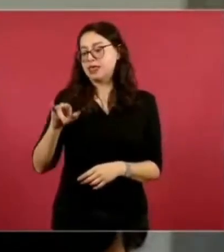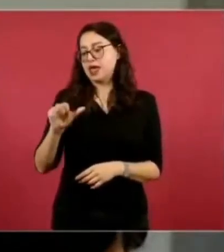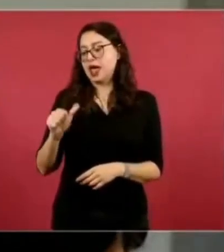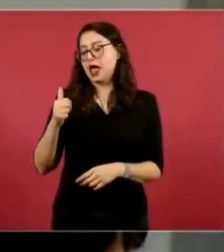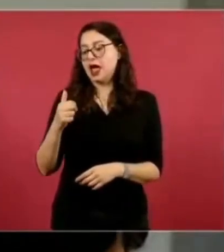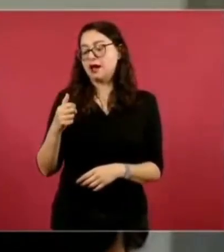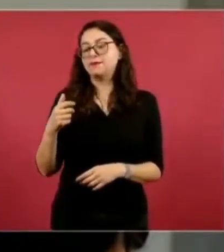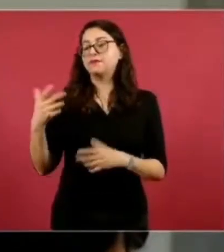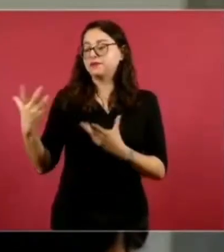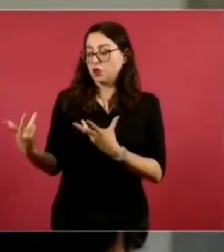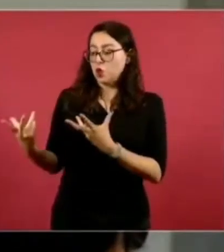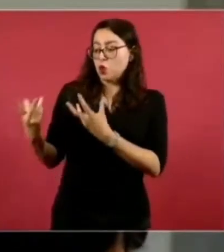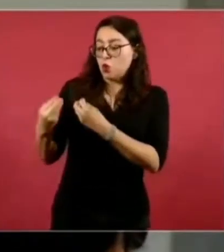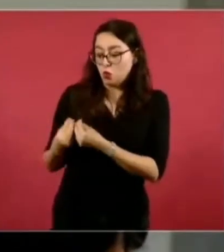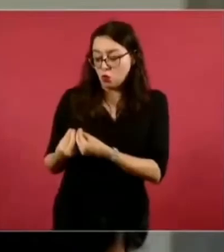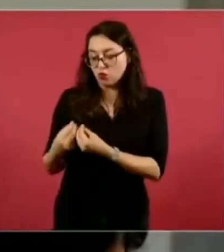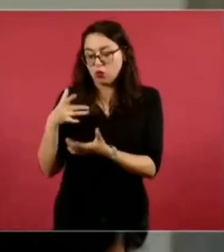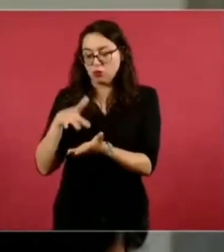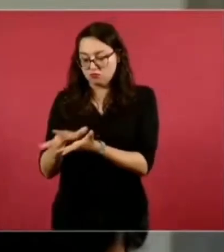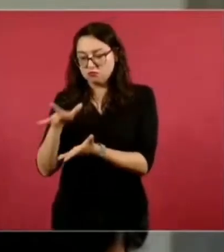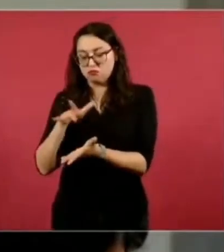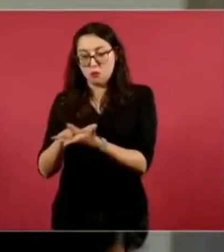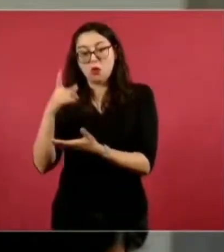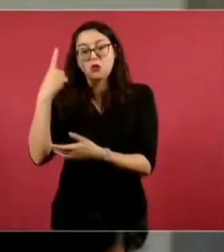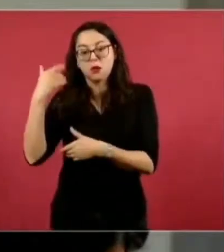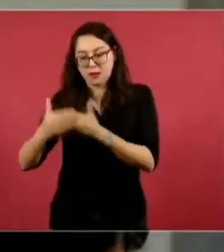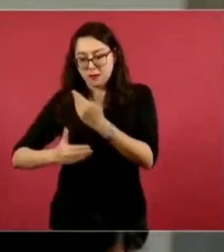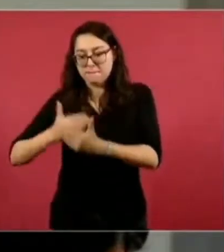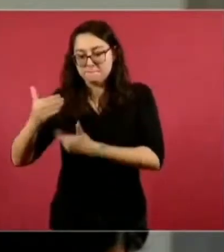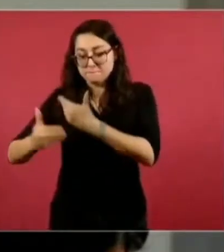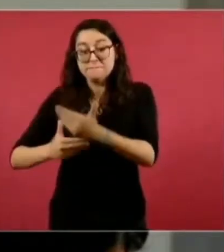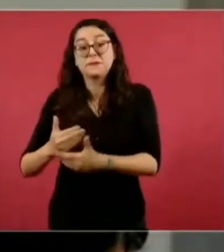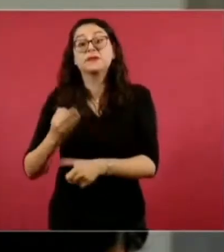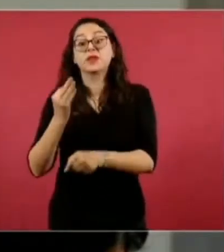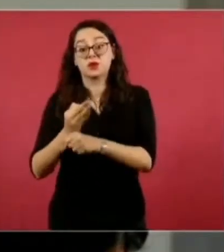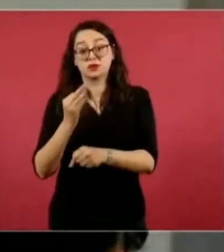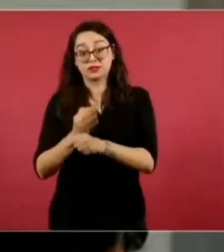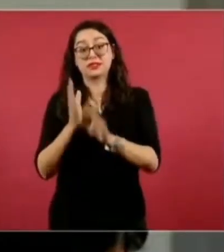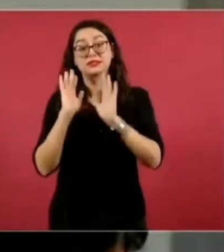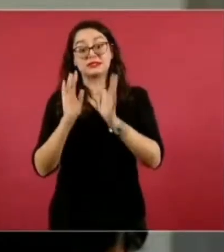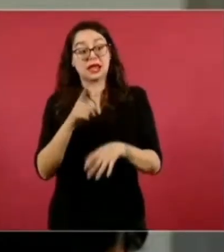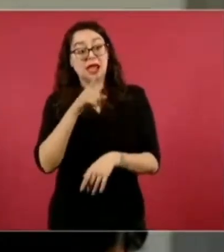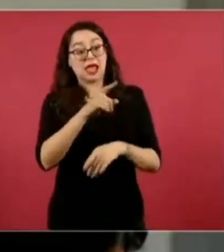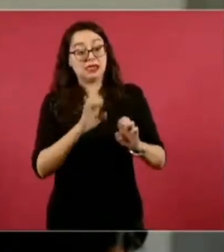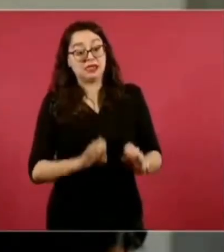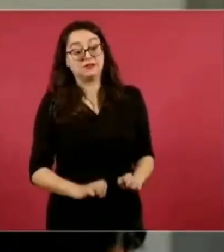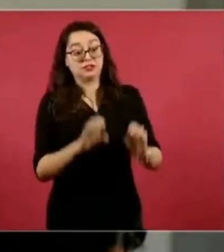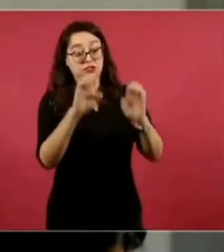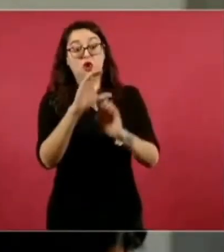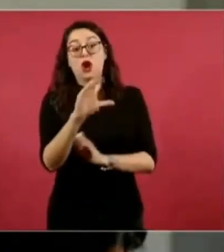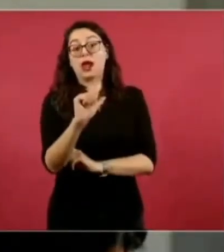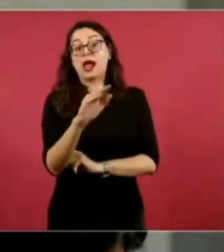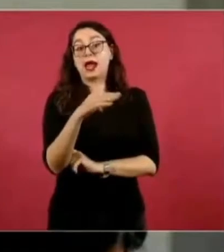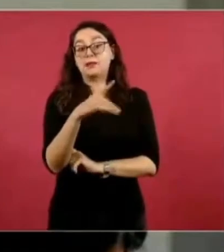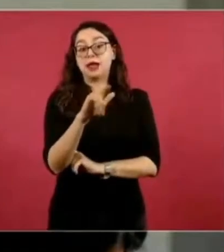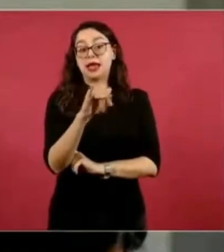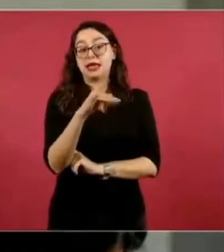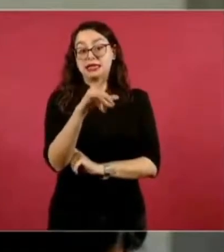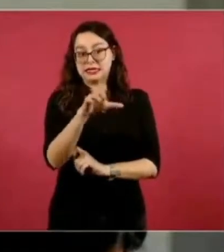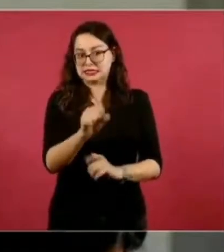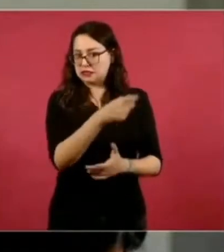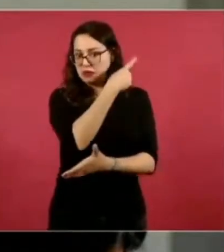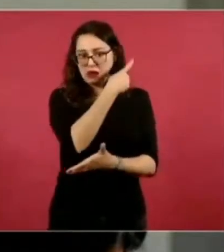clausura, en este caso en especial, del edificio Carmelinas. Sin embargo, no se ha conseguido concluir al